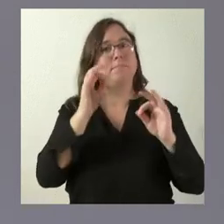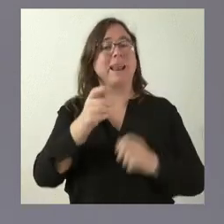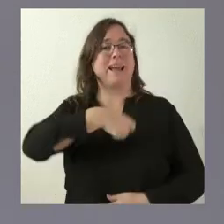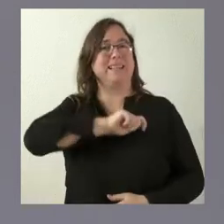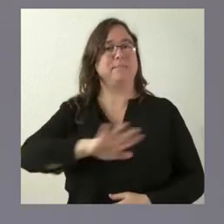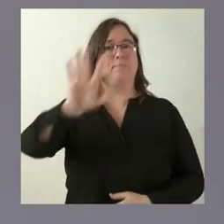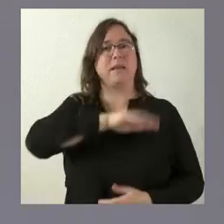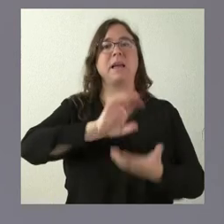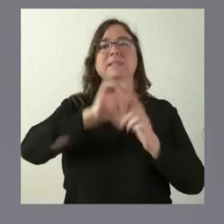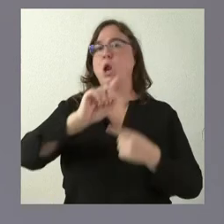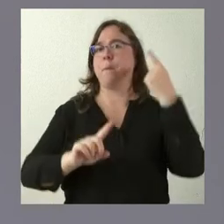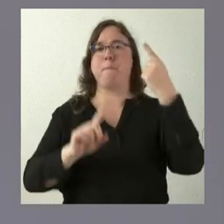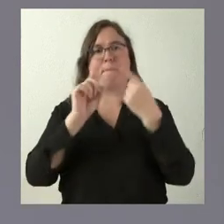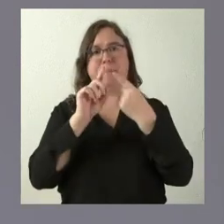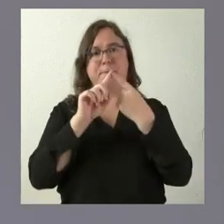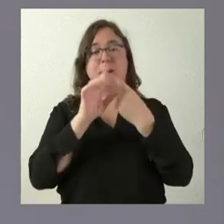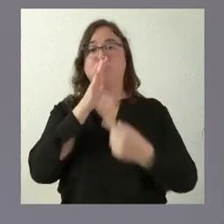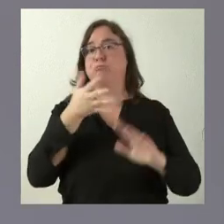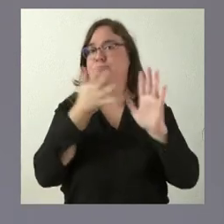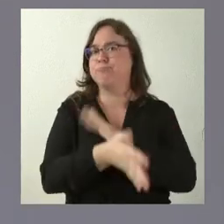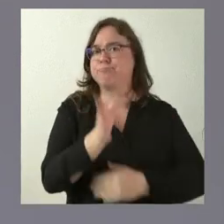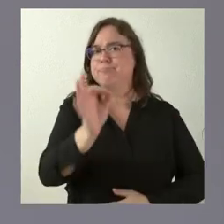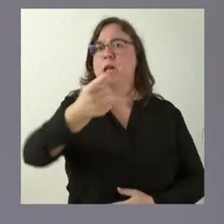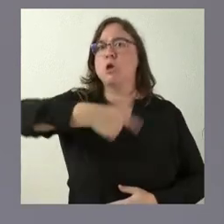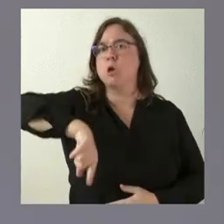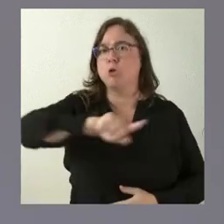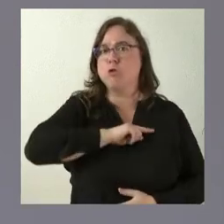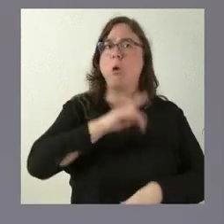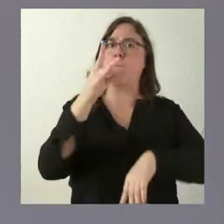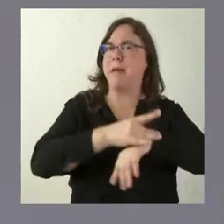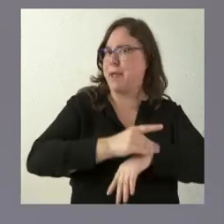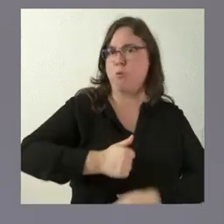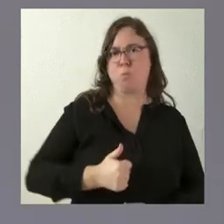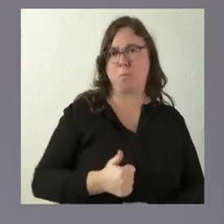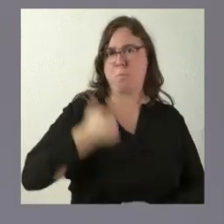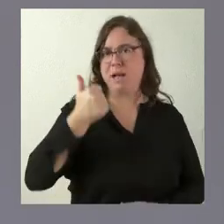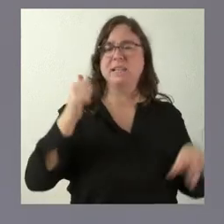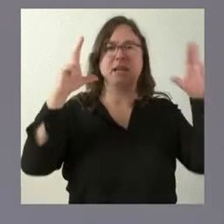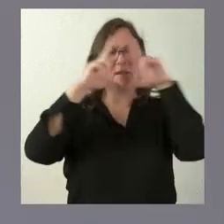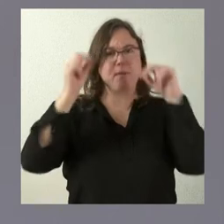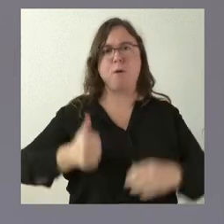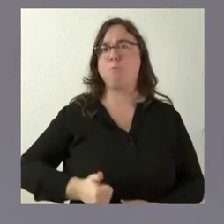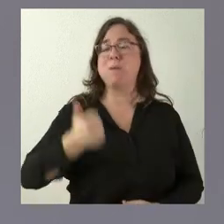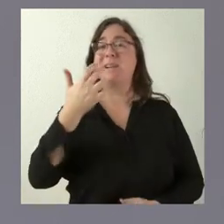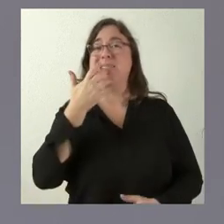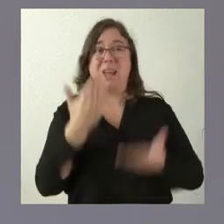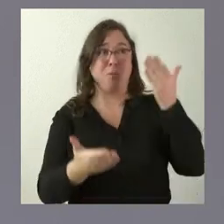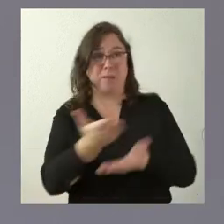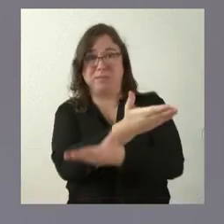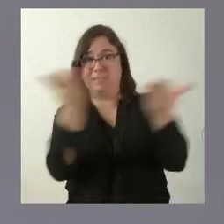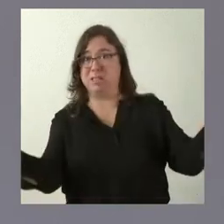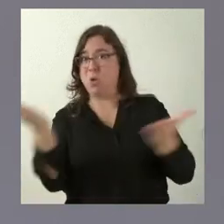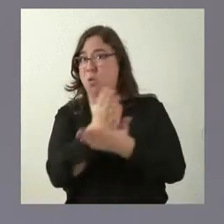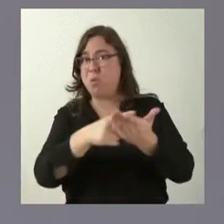España y por tanto es verdad que nosotros tenemos más médicos y más personal de enfermería en atención primaria que ninguna otra comunidad